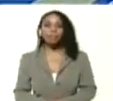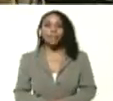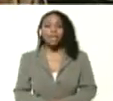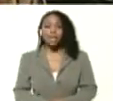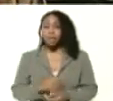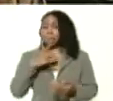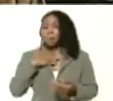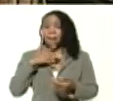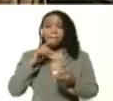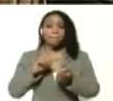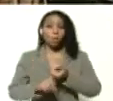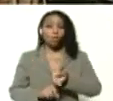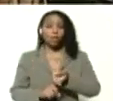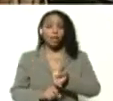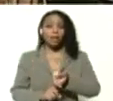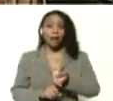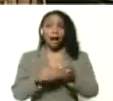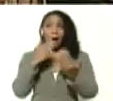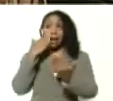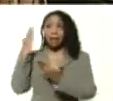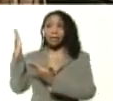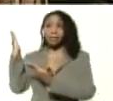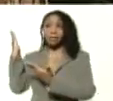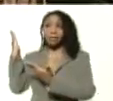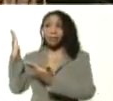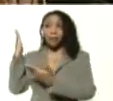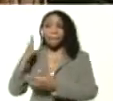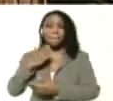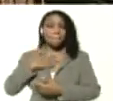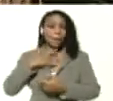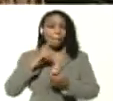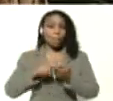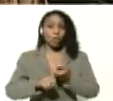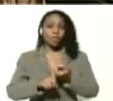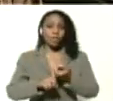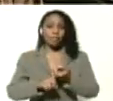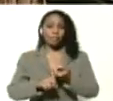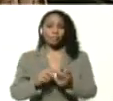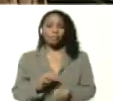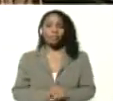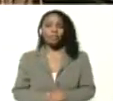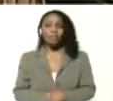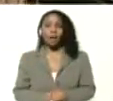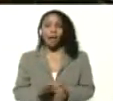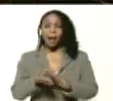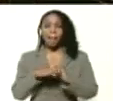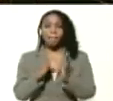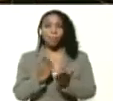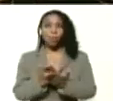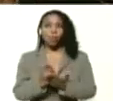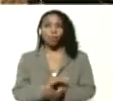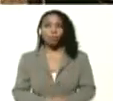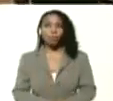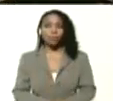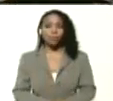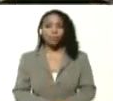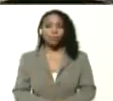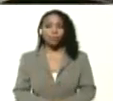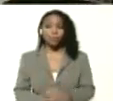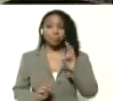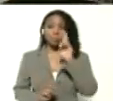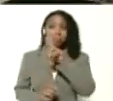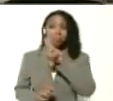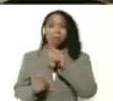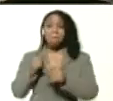Silita ahí está Silita de tinaquillo para el mundo Silita está bonita mira